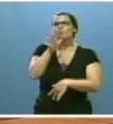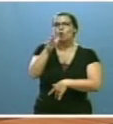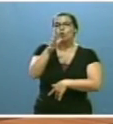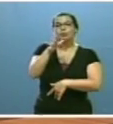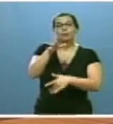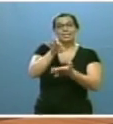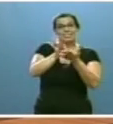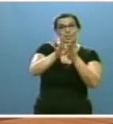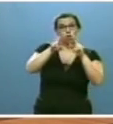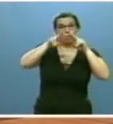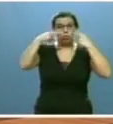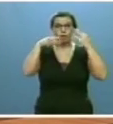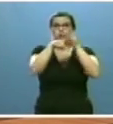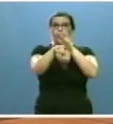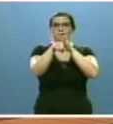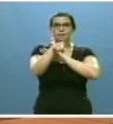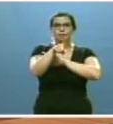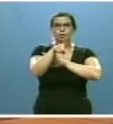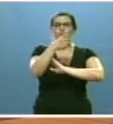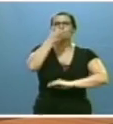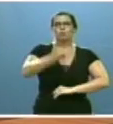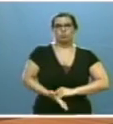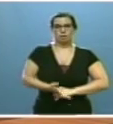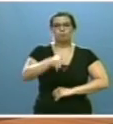servicios públicos que son nuestras principales competencias.